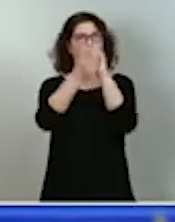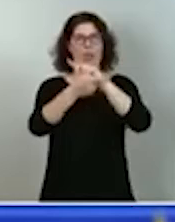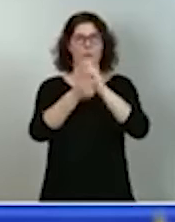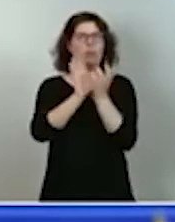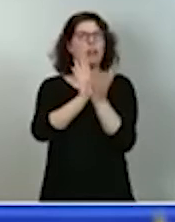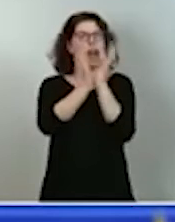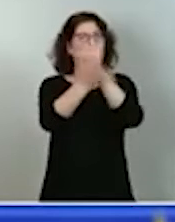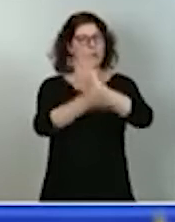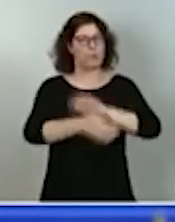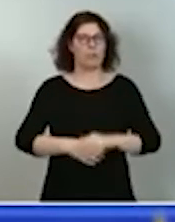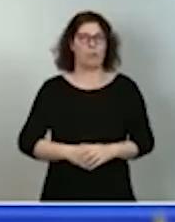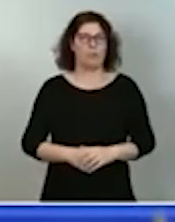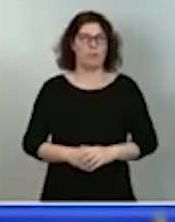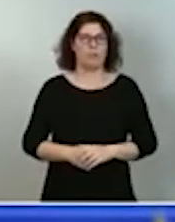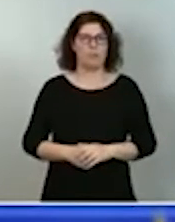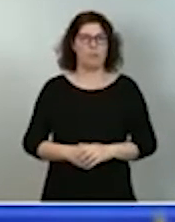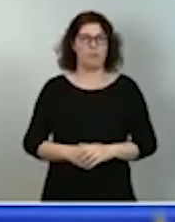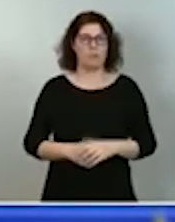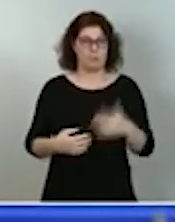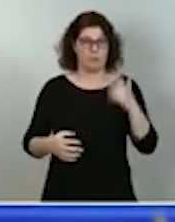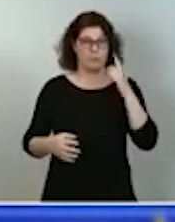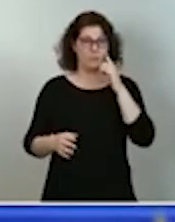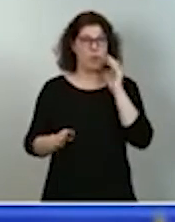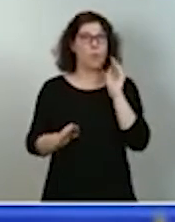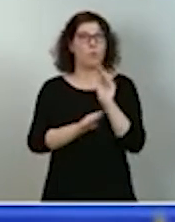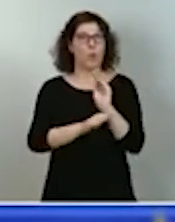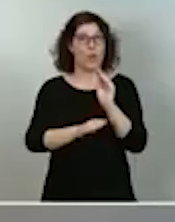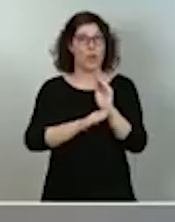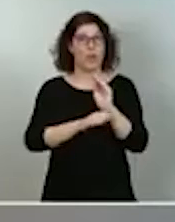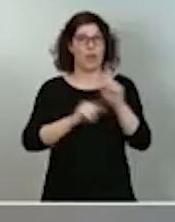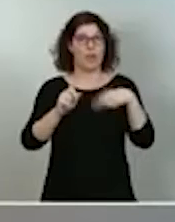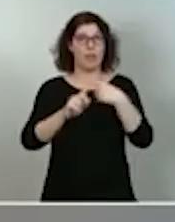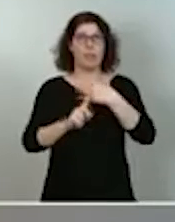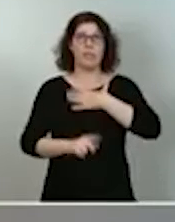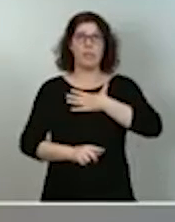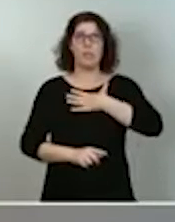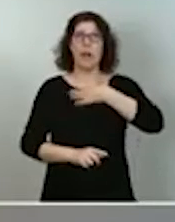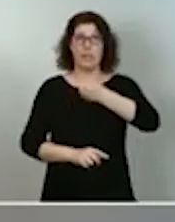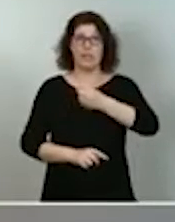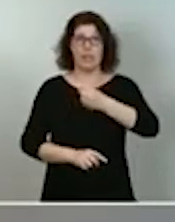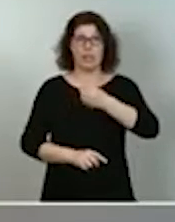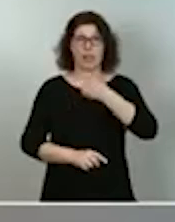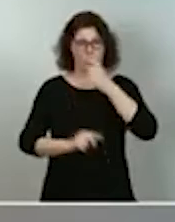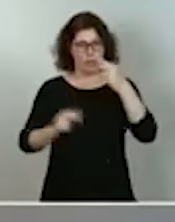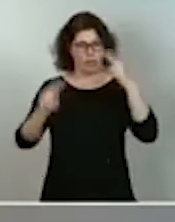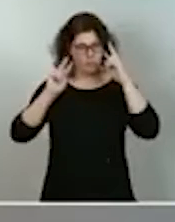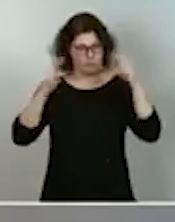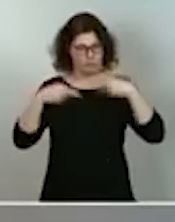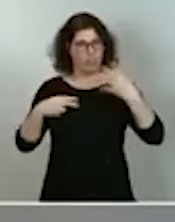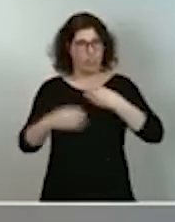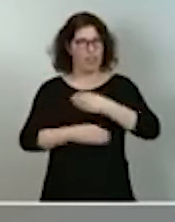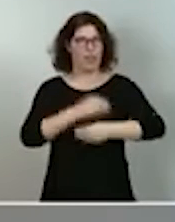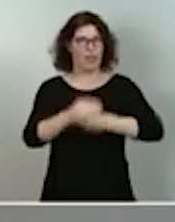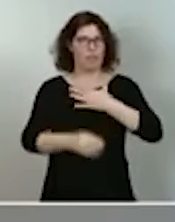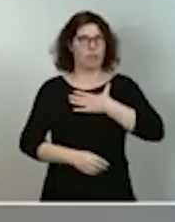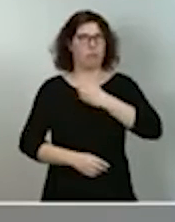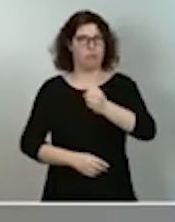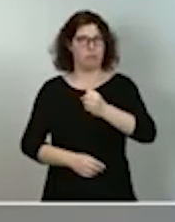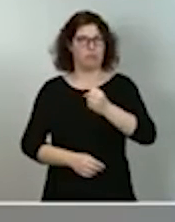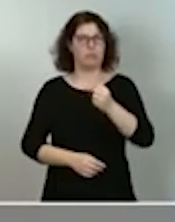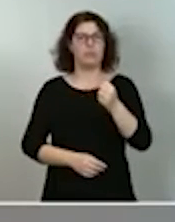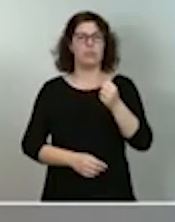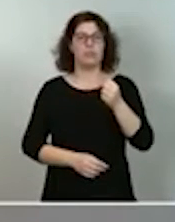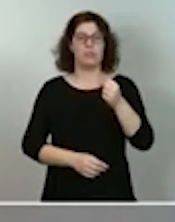Y desde la prudencia y la valentía estamos obligados ahora a hacerlo. Nos vamos a jugar el futuro en este